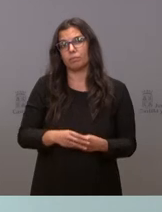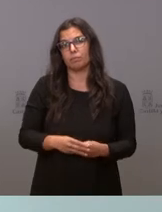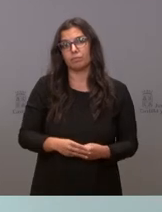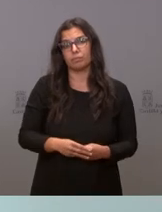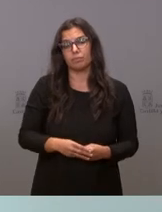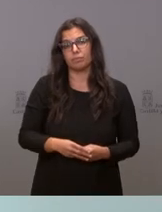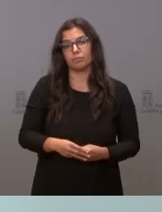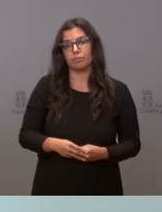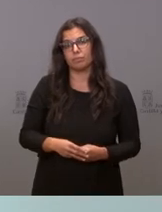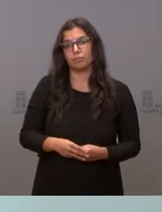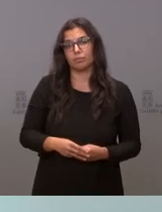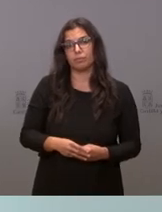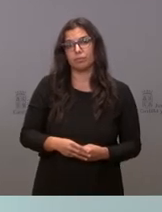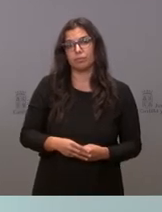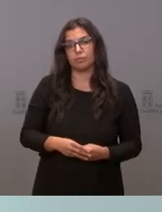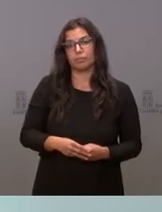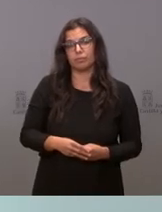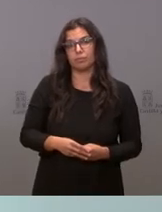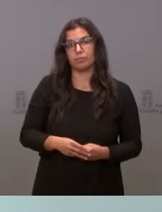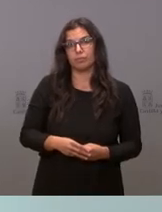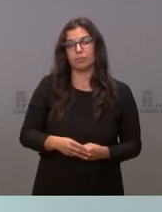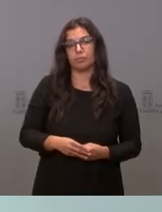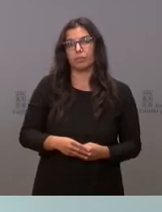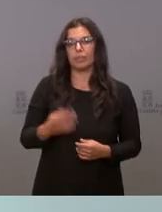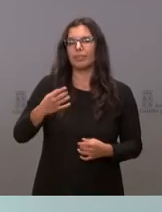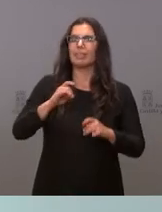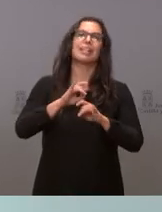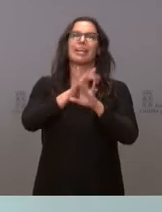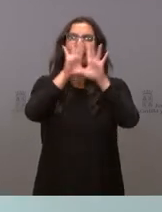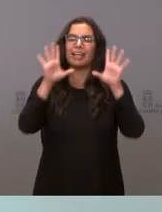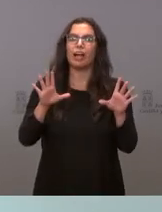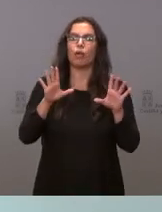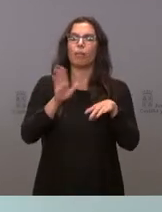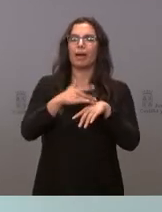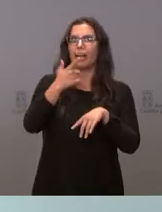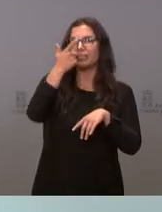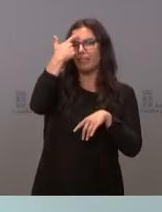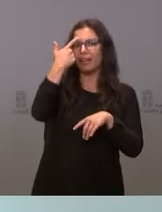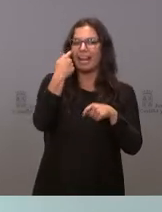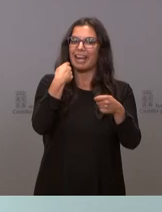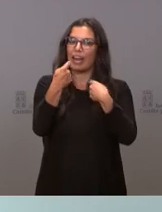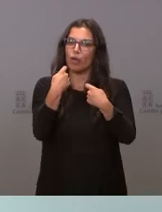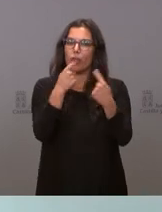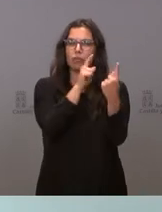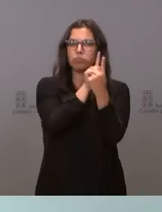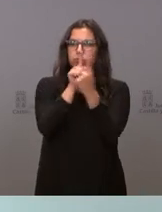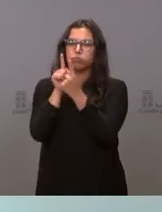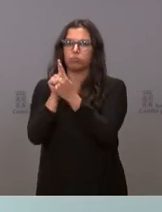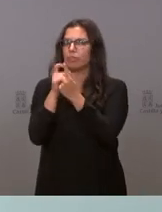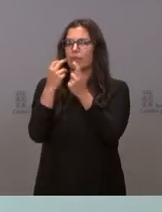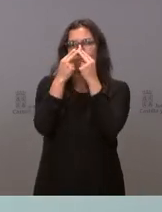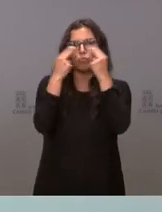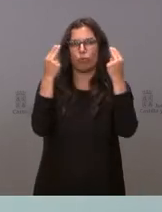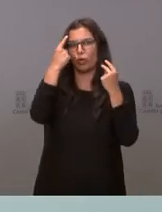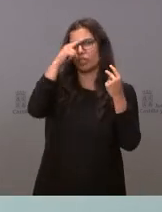que tengamos luz y taquígrafos para conocer las negociaciones bilaterales que pueda